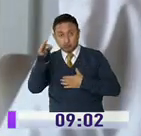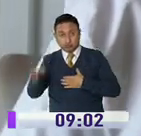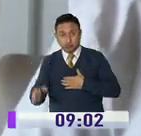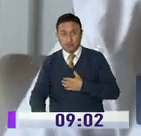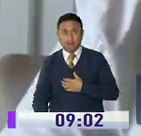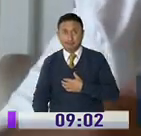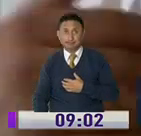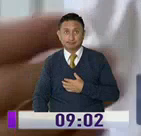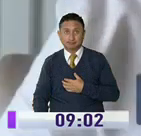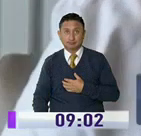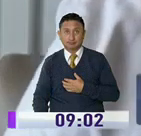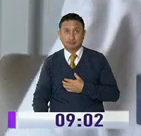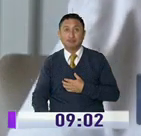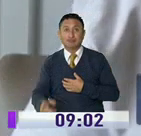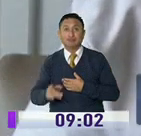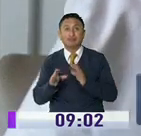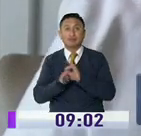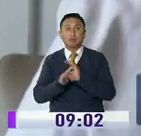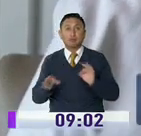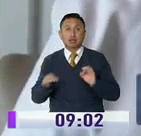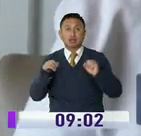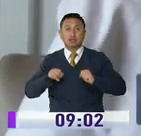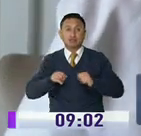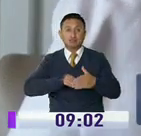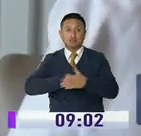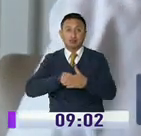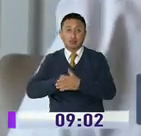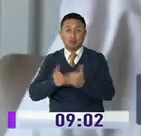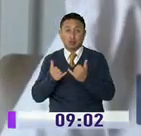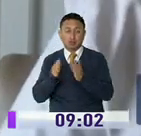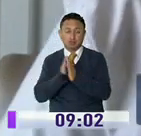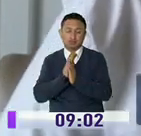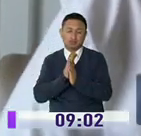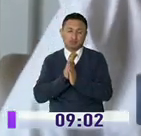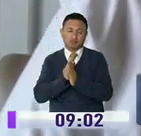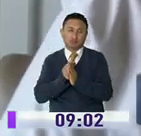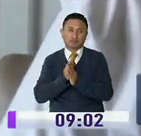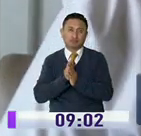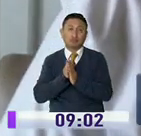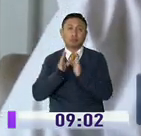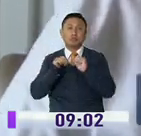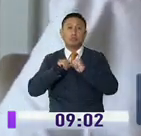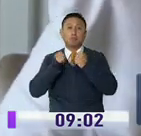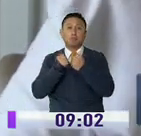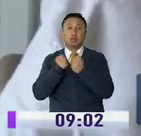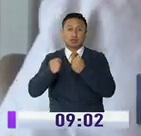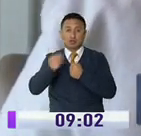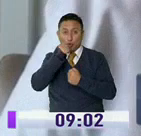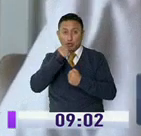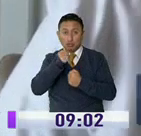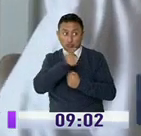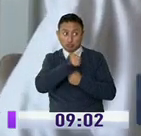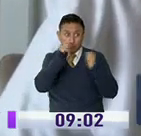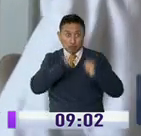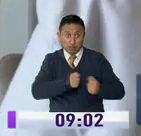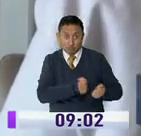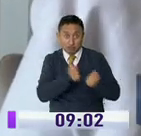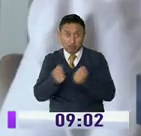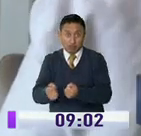solventar, como el tema de la limpieza y el tema de la alimentación que estamos solicitándole al MIE se haga cargo porque tiene la capacidad